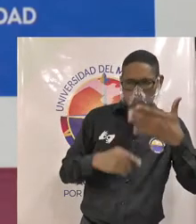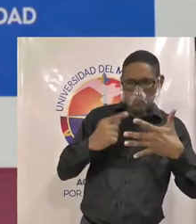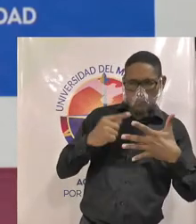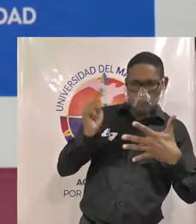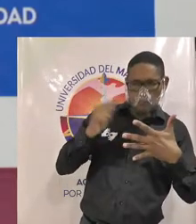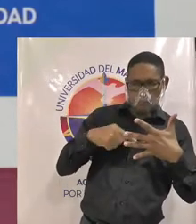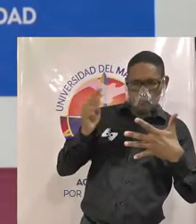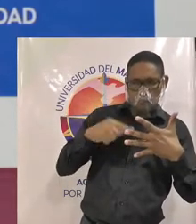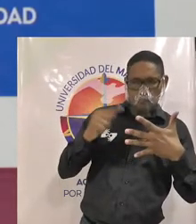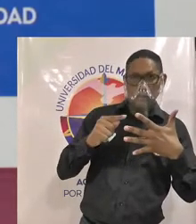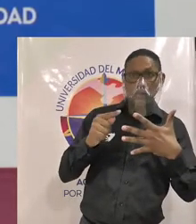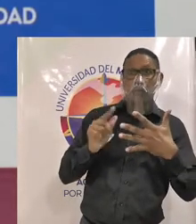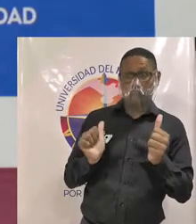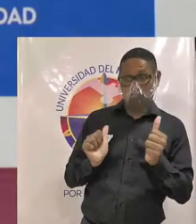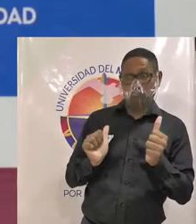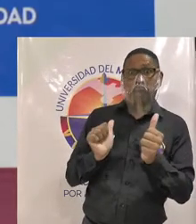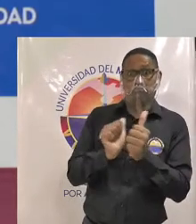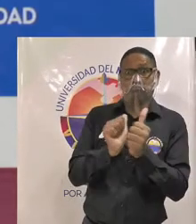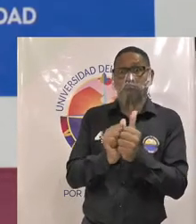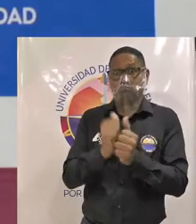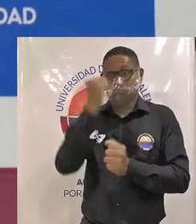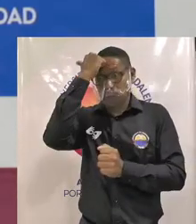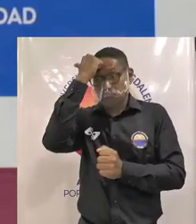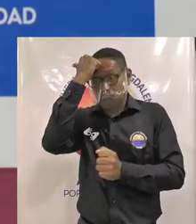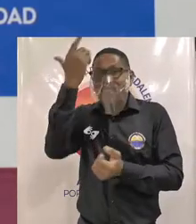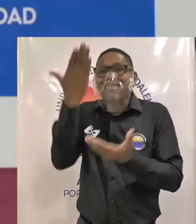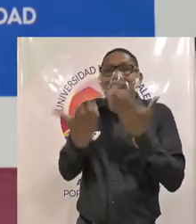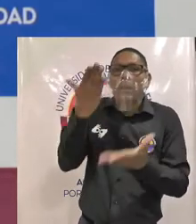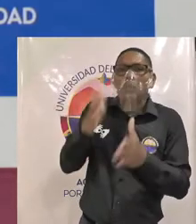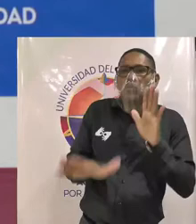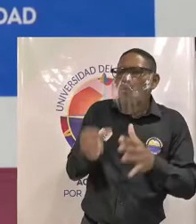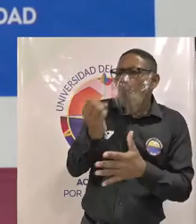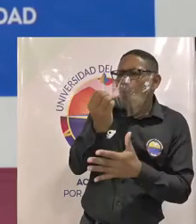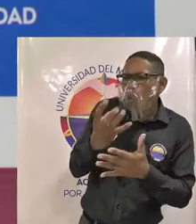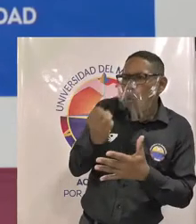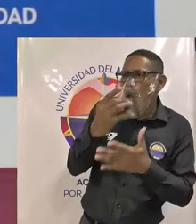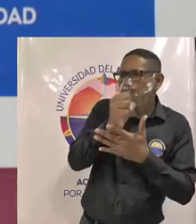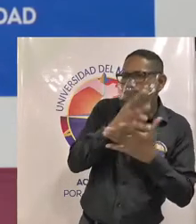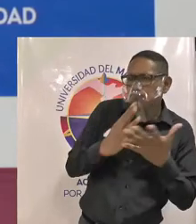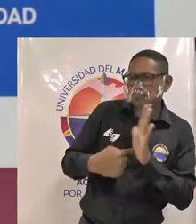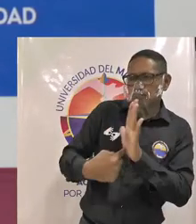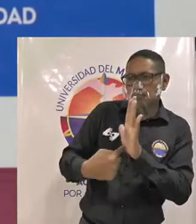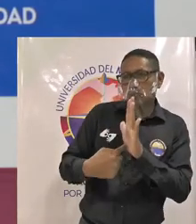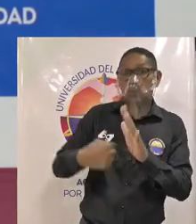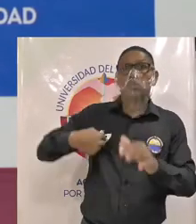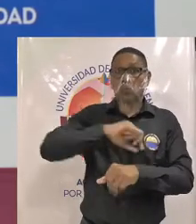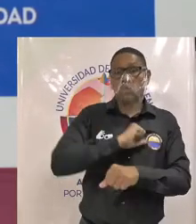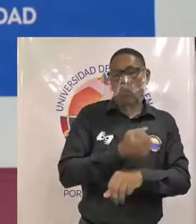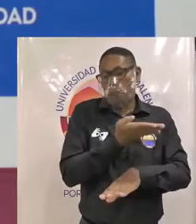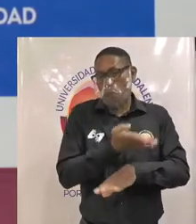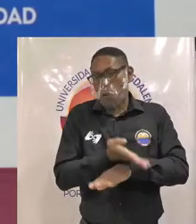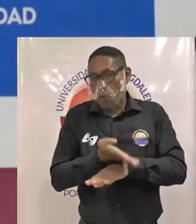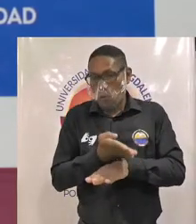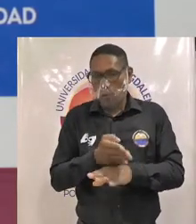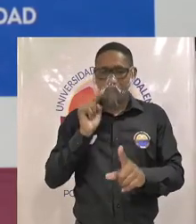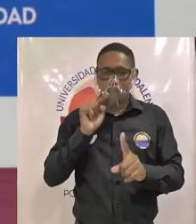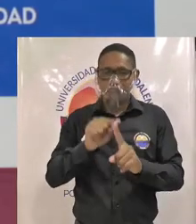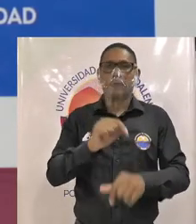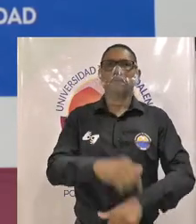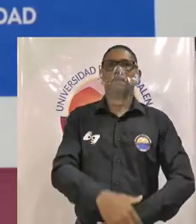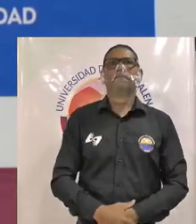acompañamiento a cada profesor según los resultados de dicha evaluación estas serían nuestras propuestas en este punto